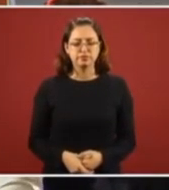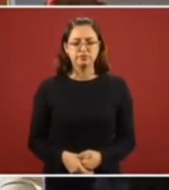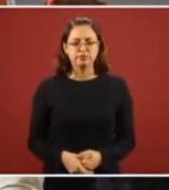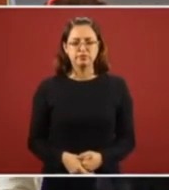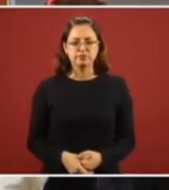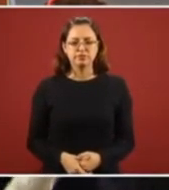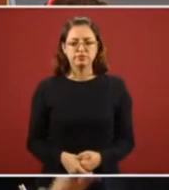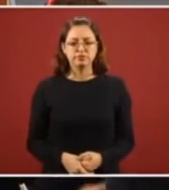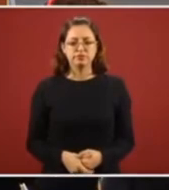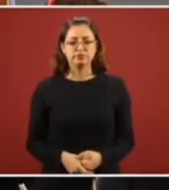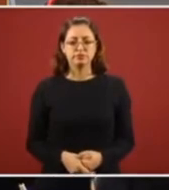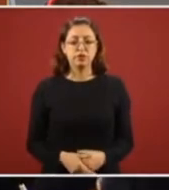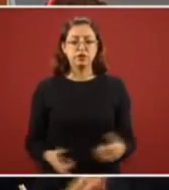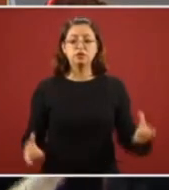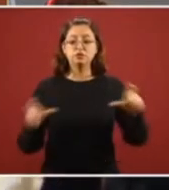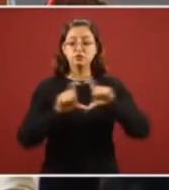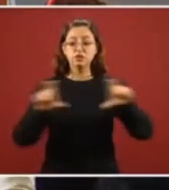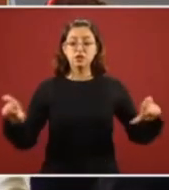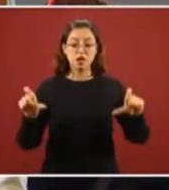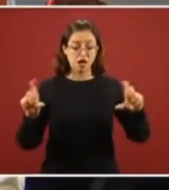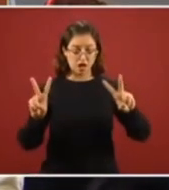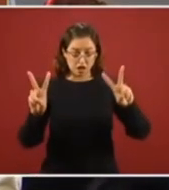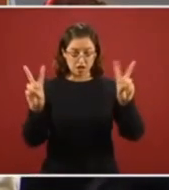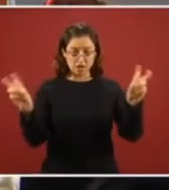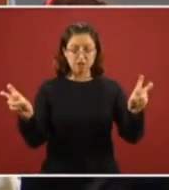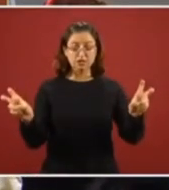un párrafo is a paragraph